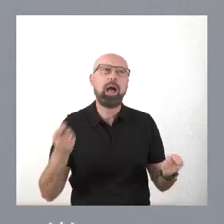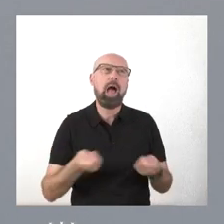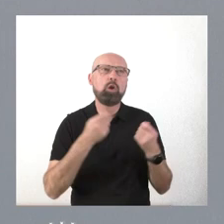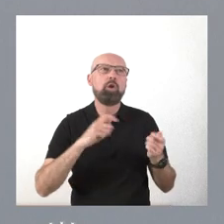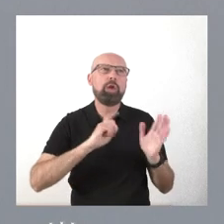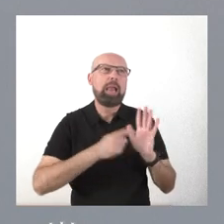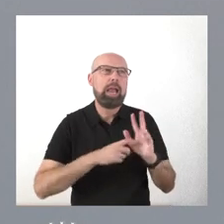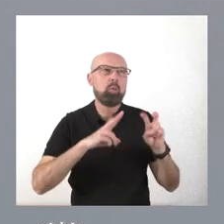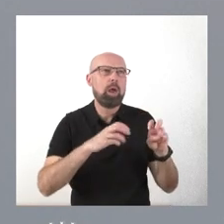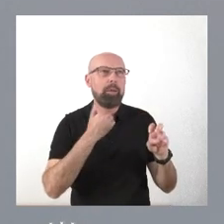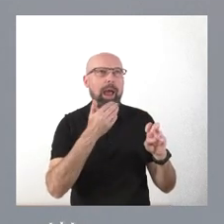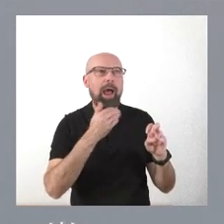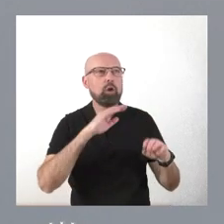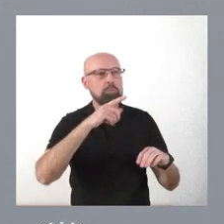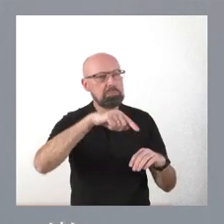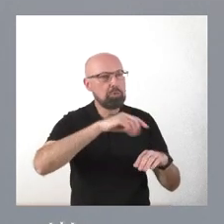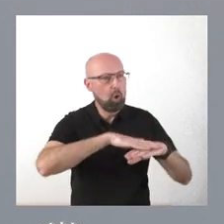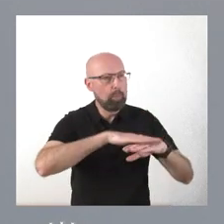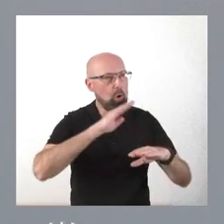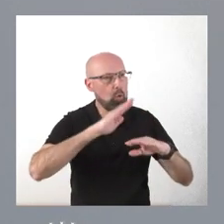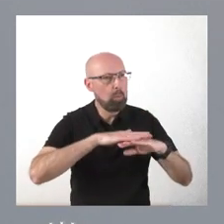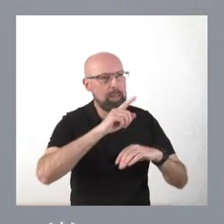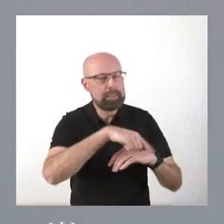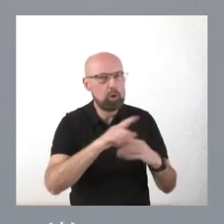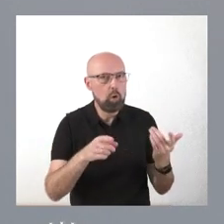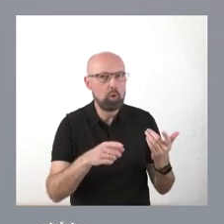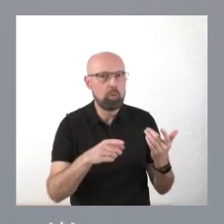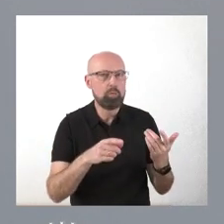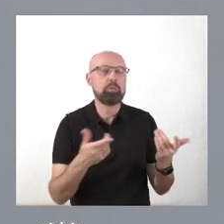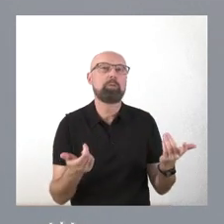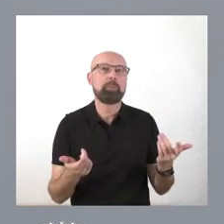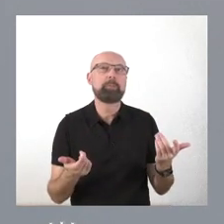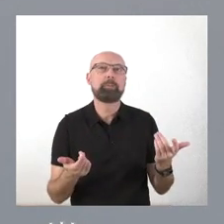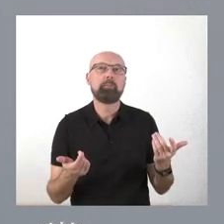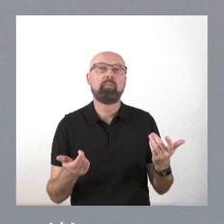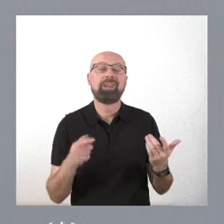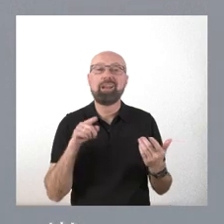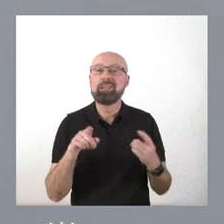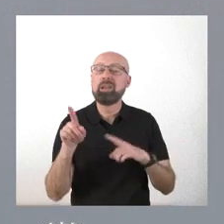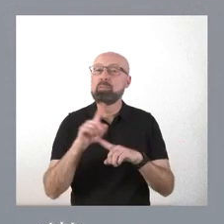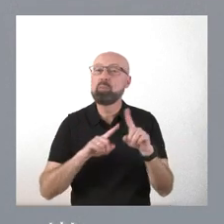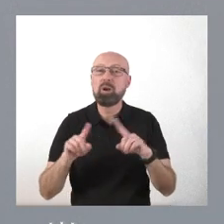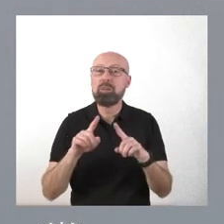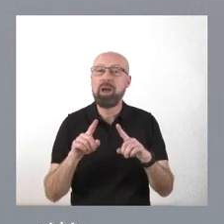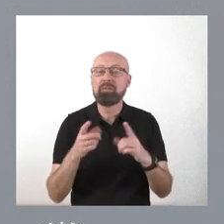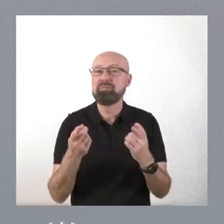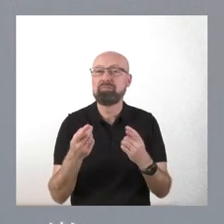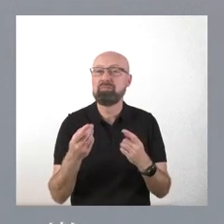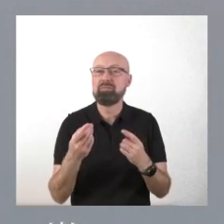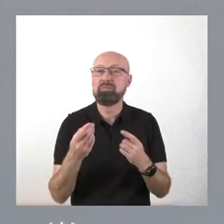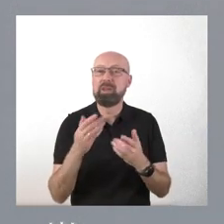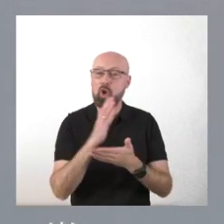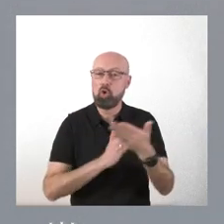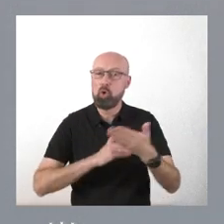que se está en este momento debatiendo en el ámbito nacional, es que el problema es que no se ha consultado con las